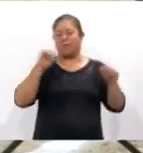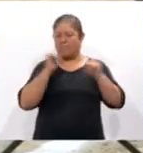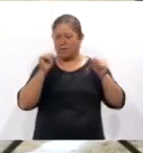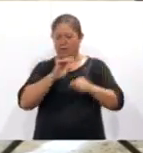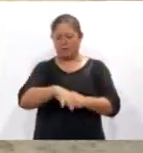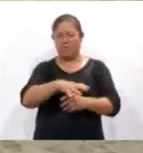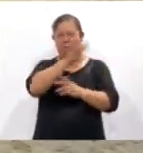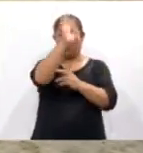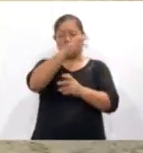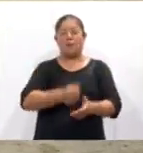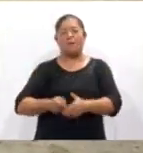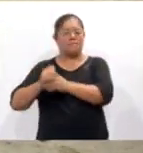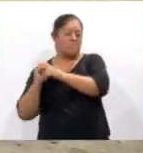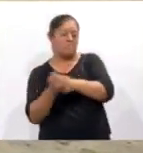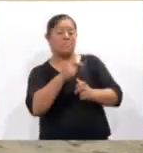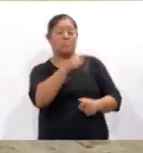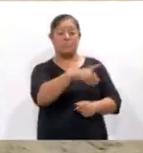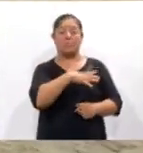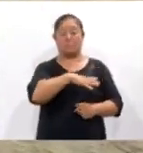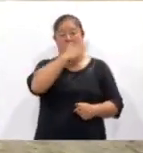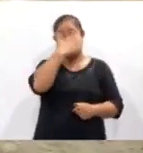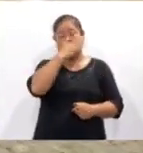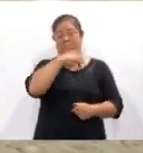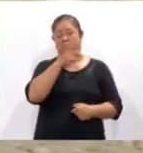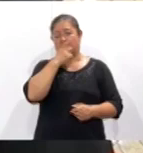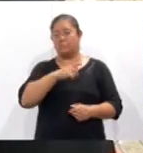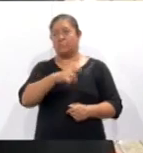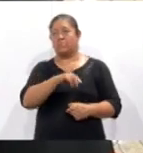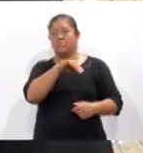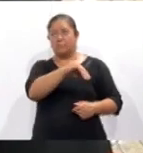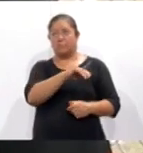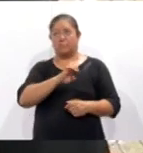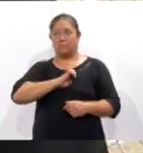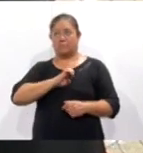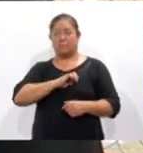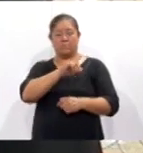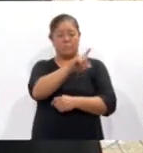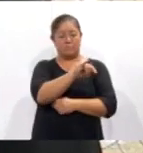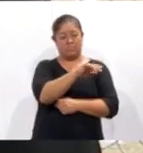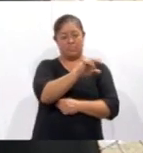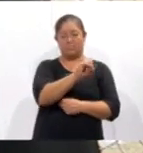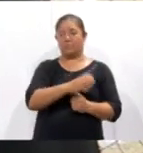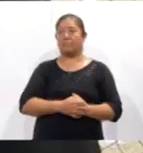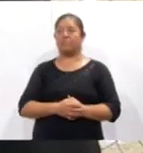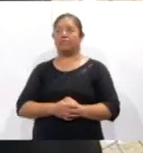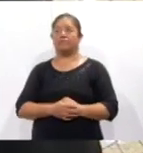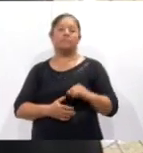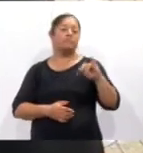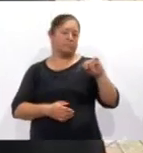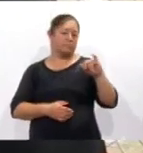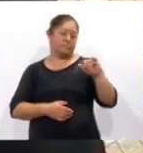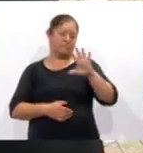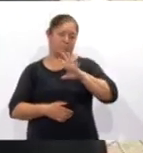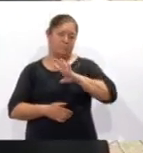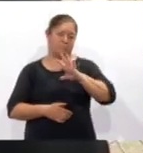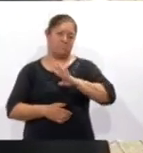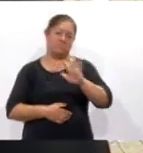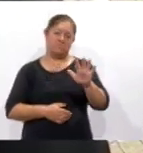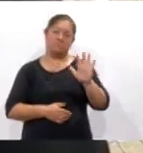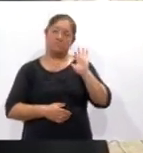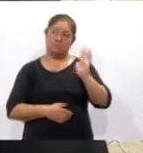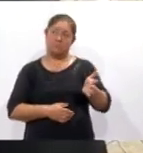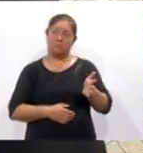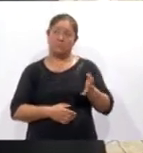baloncesto y béisbol, expresó el manager Lino Paredes Juárez. Sí, afortunadamente llevamos ya cuatro